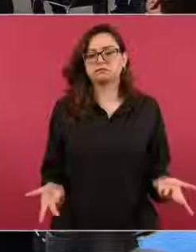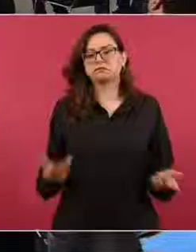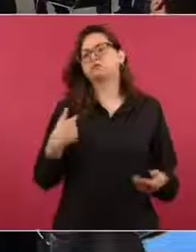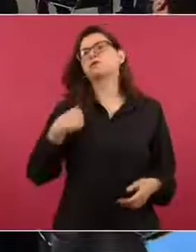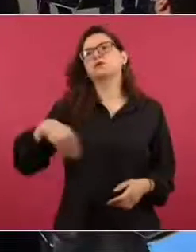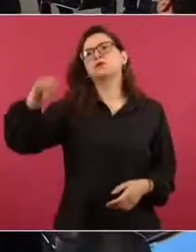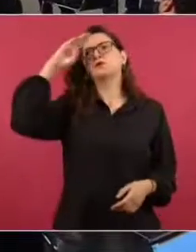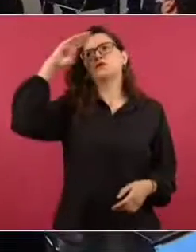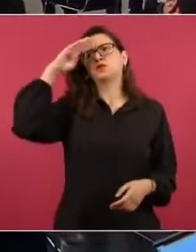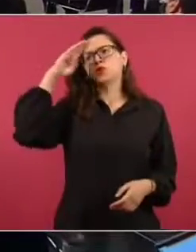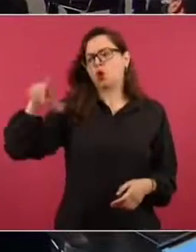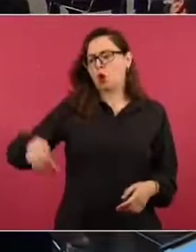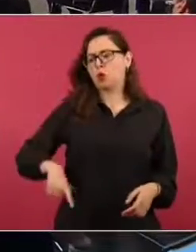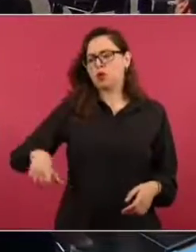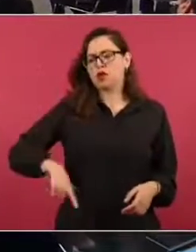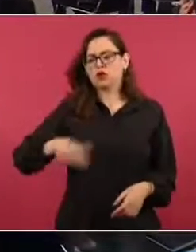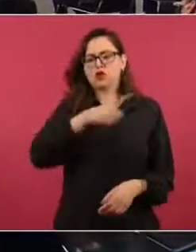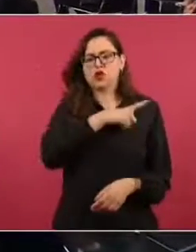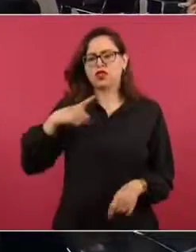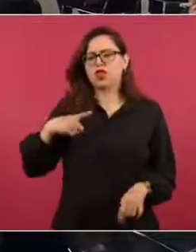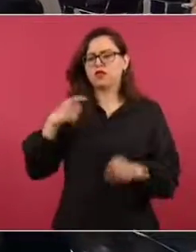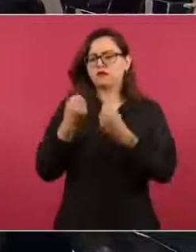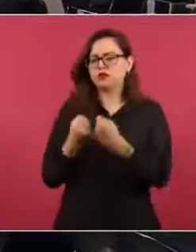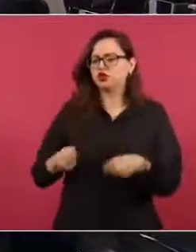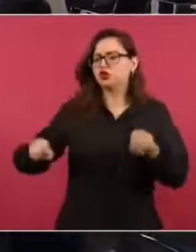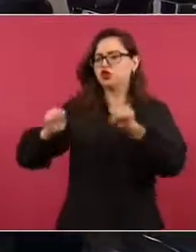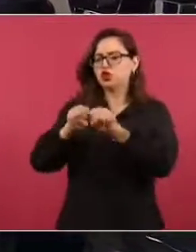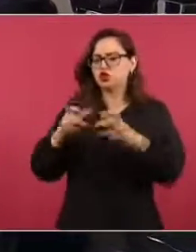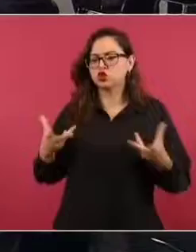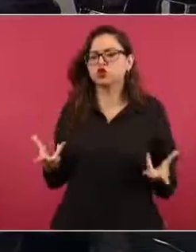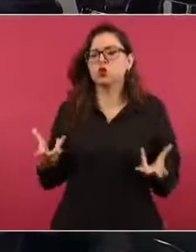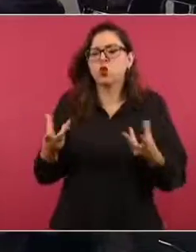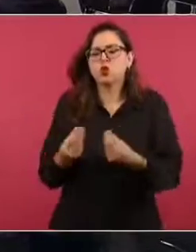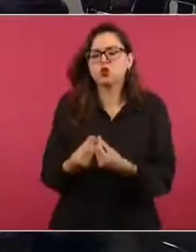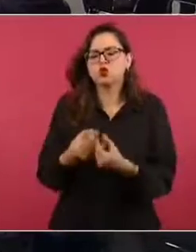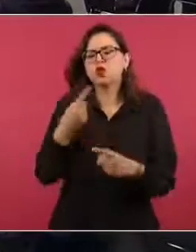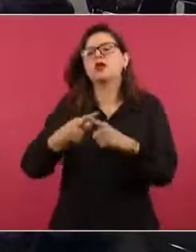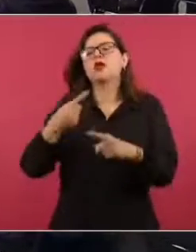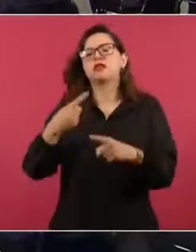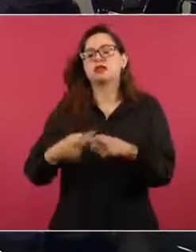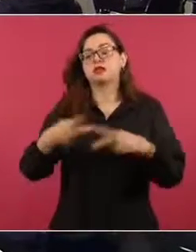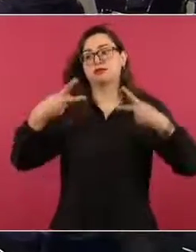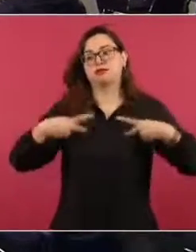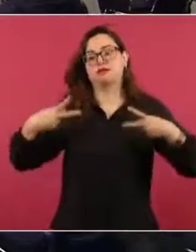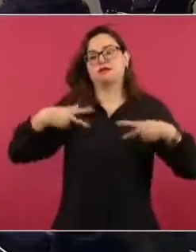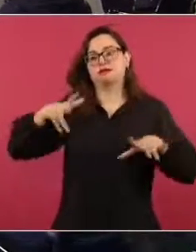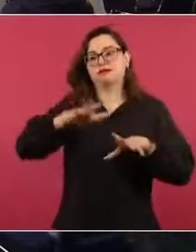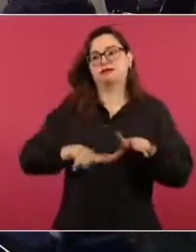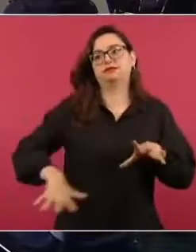no,